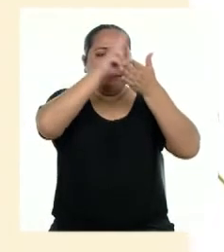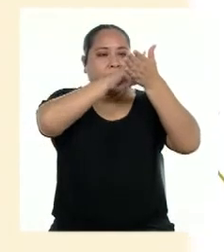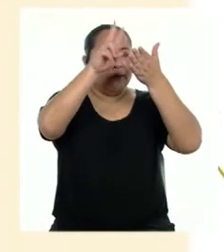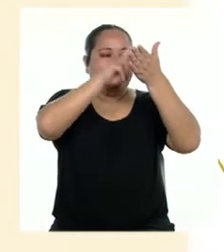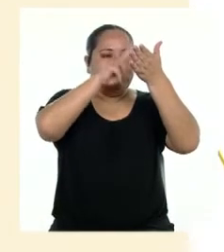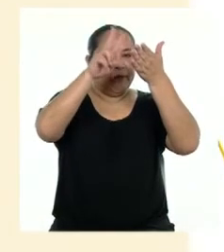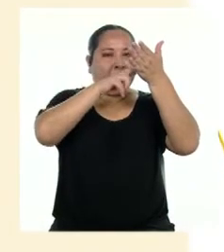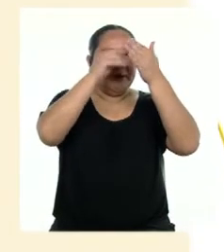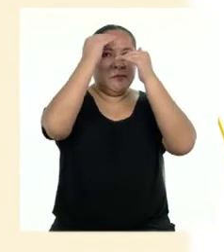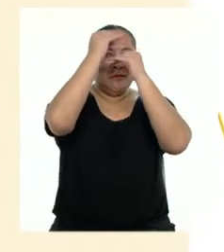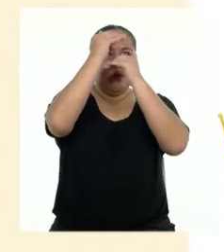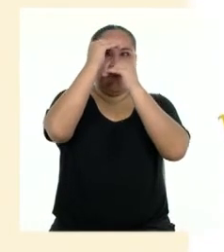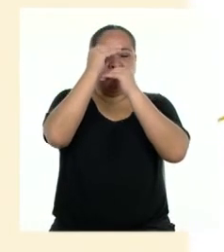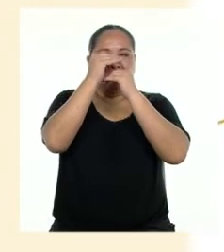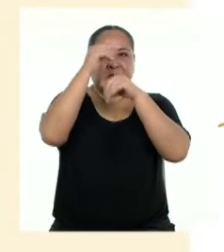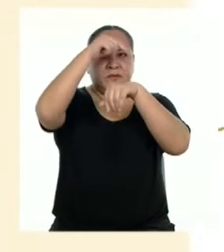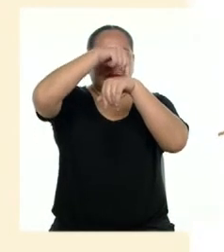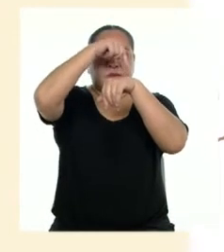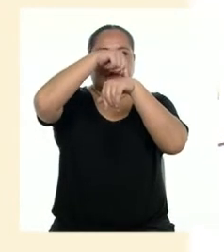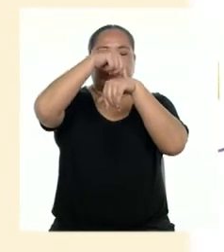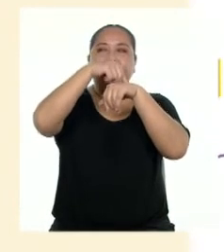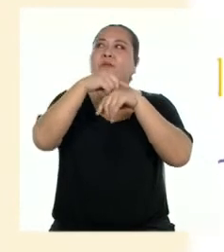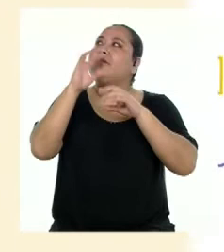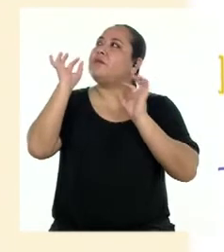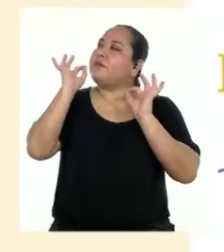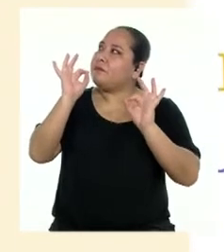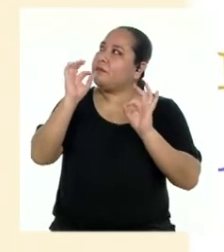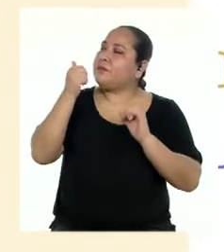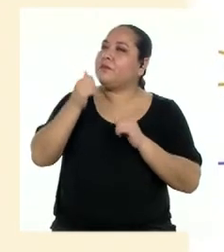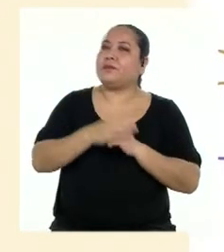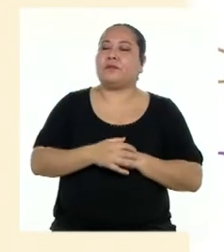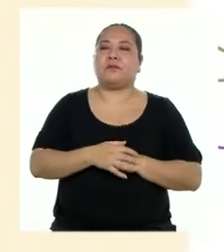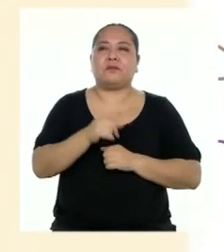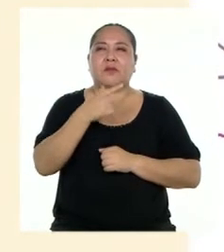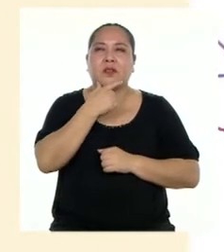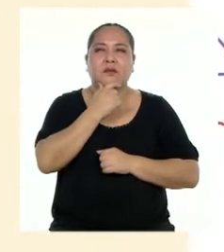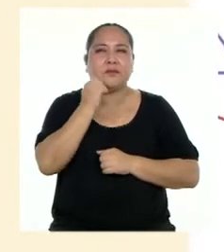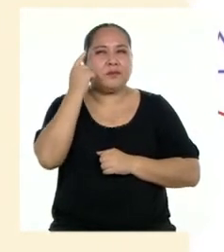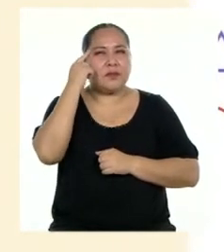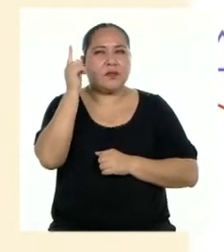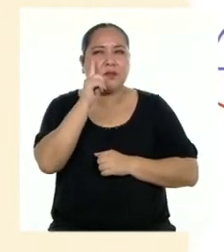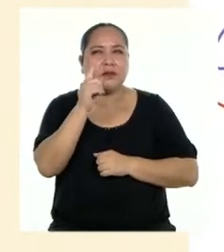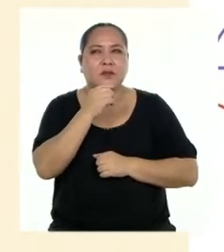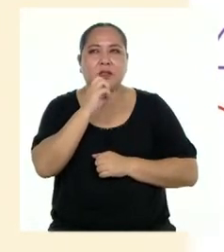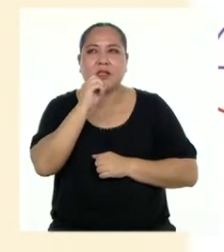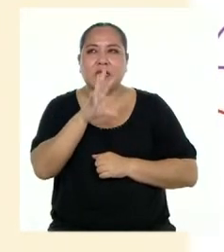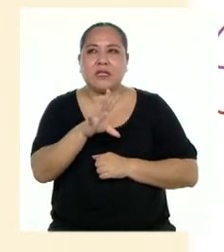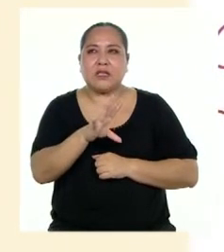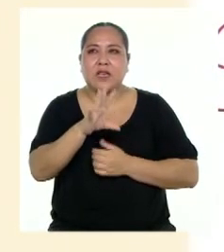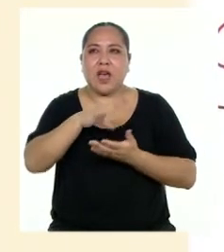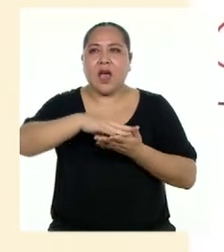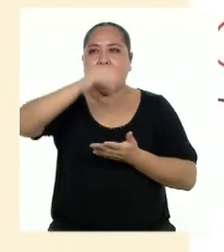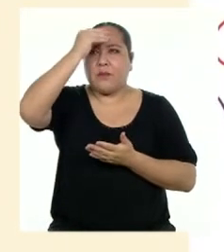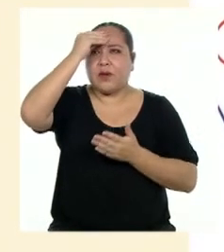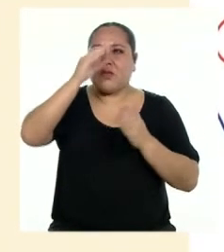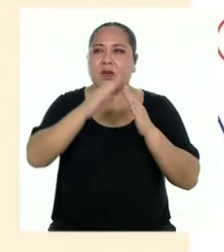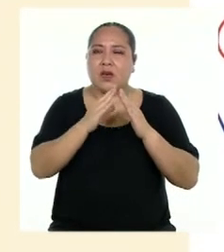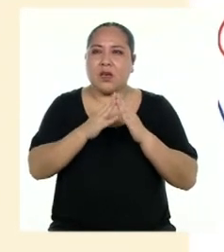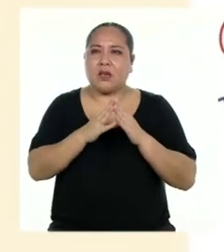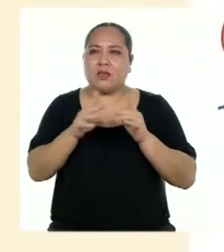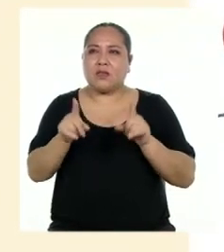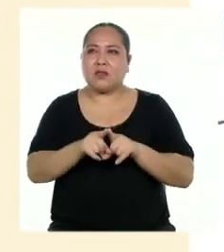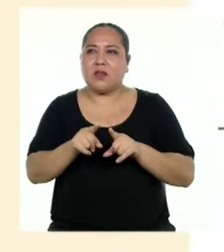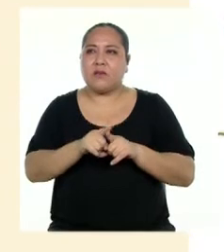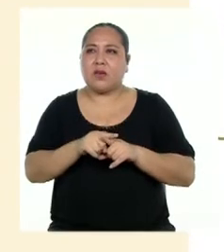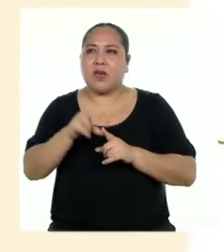en orden cronológico. Buen punto. Pero hay algo que no me parece. Menciona a Aprendo en Casa, obvio, y